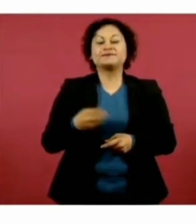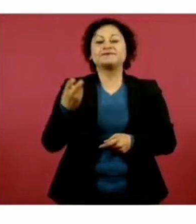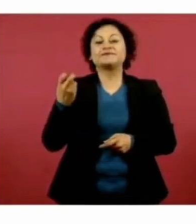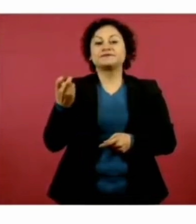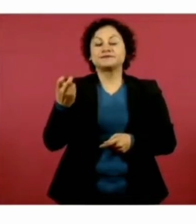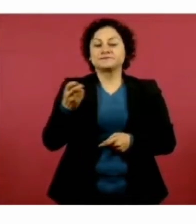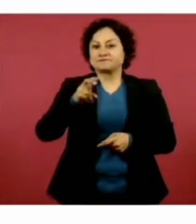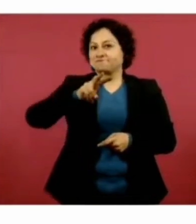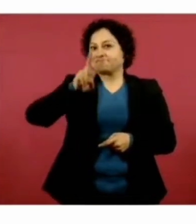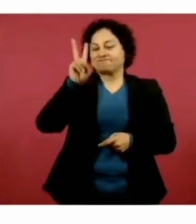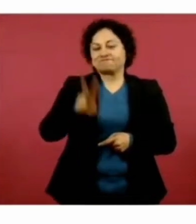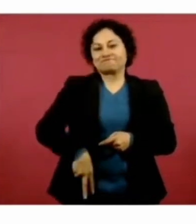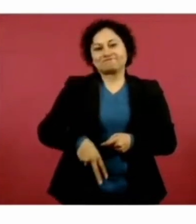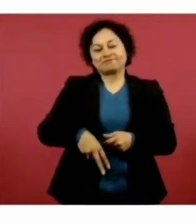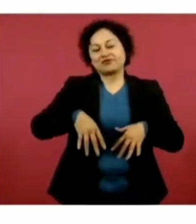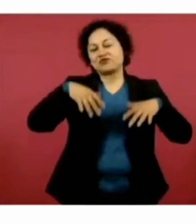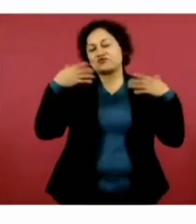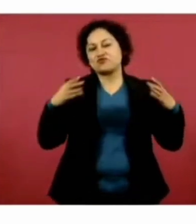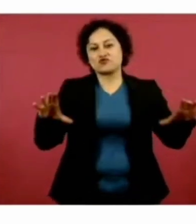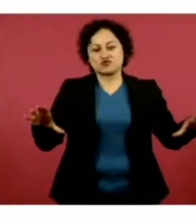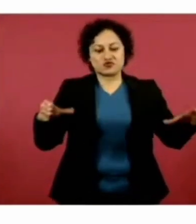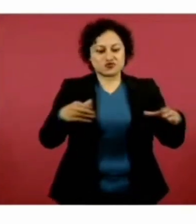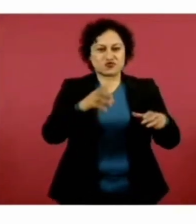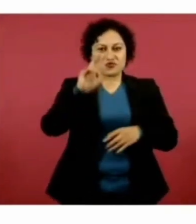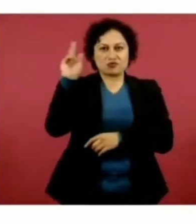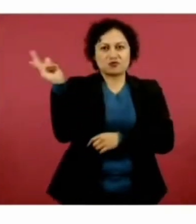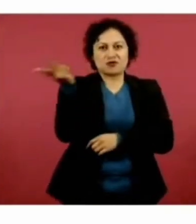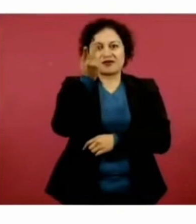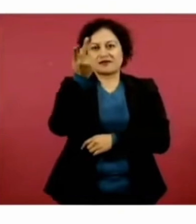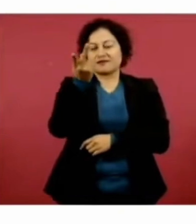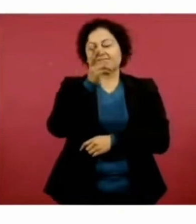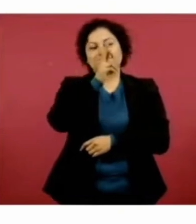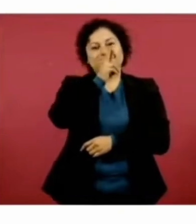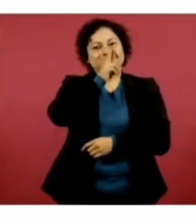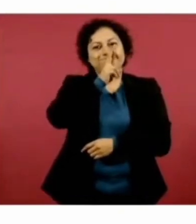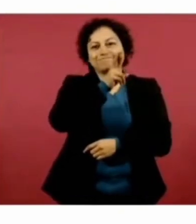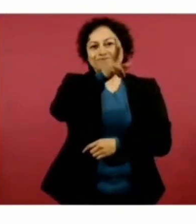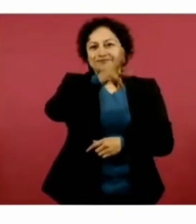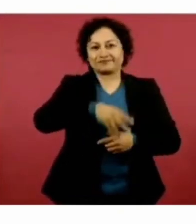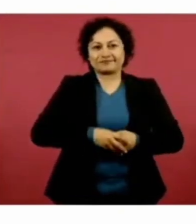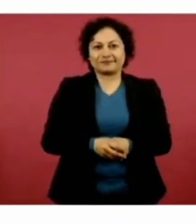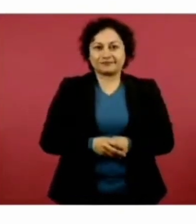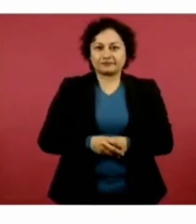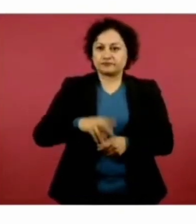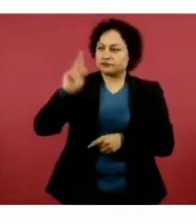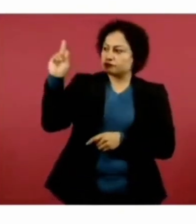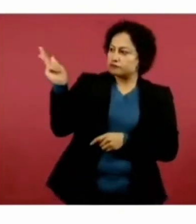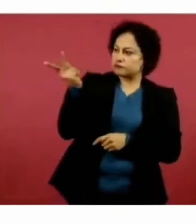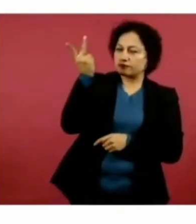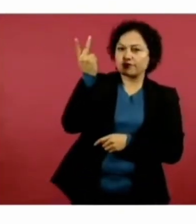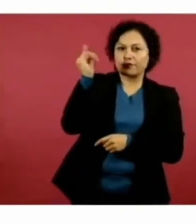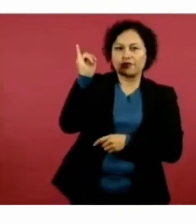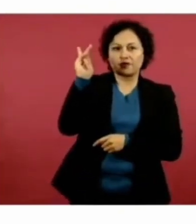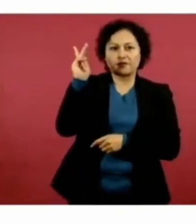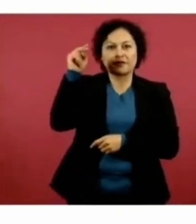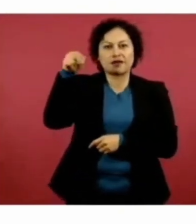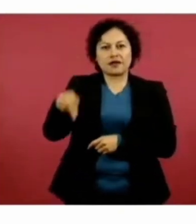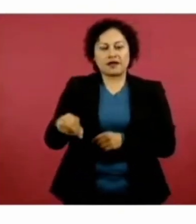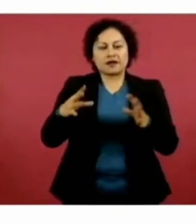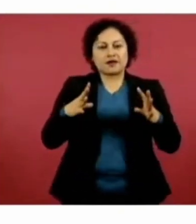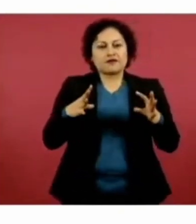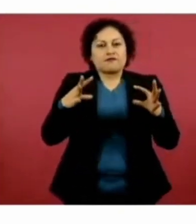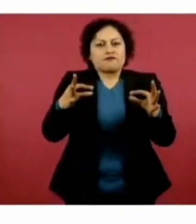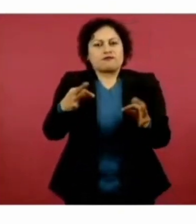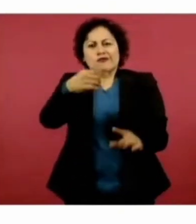lo mejor que hay. El Poli lo fundó el General Cárdenas